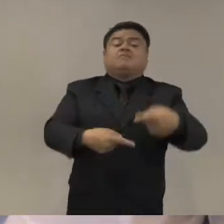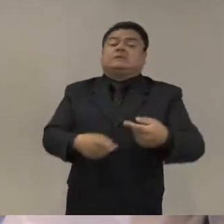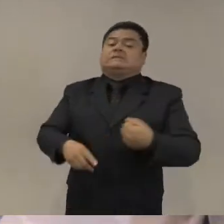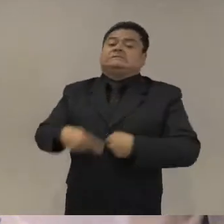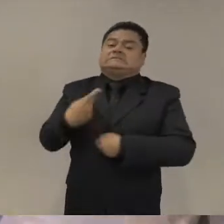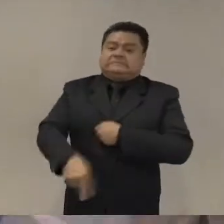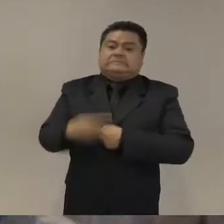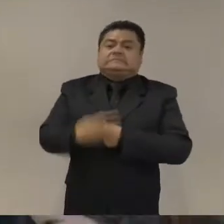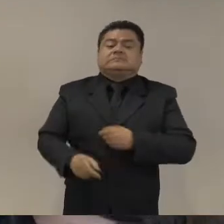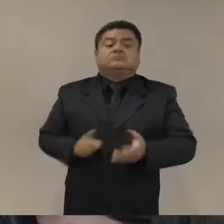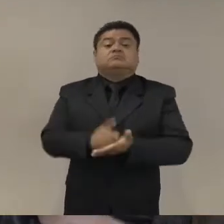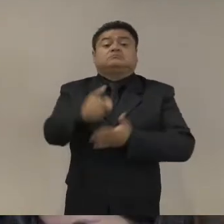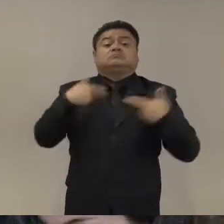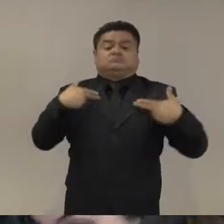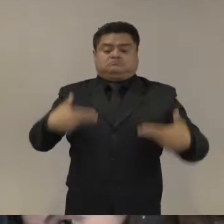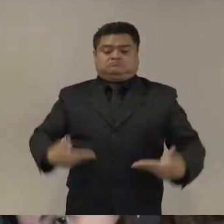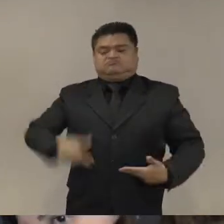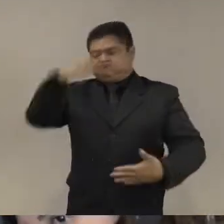gracias